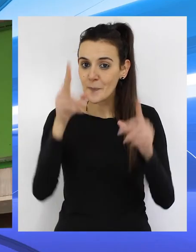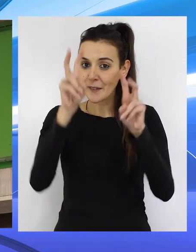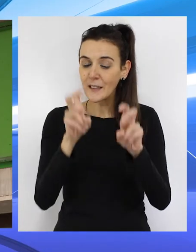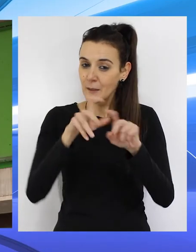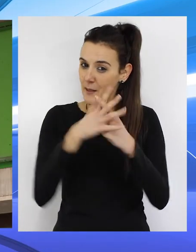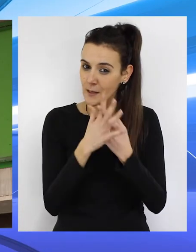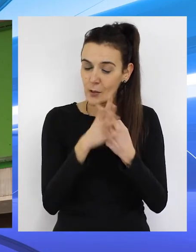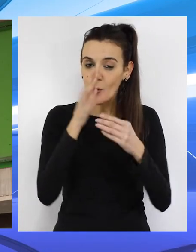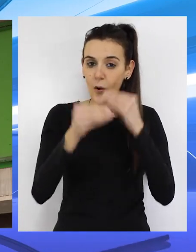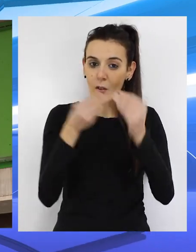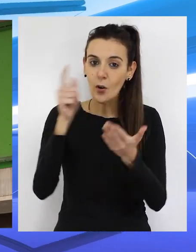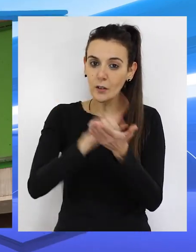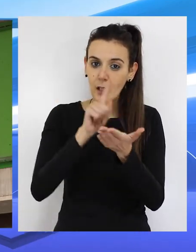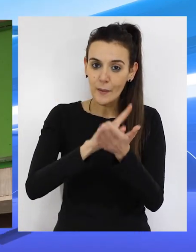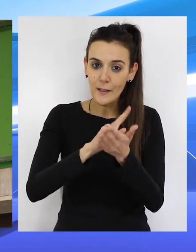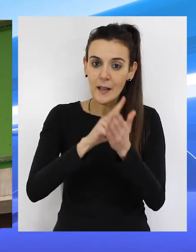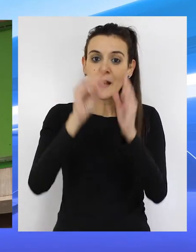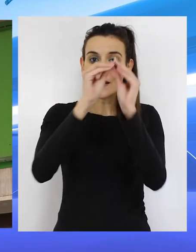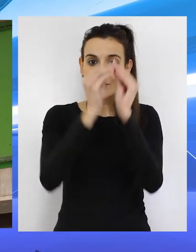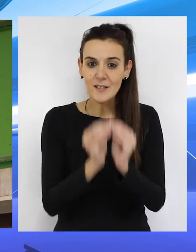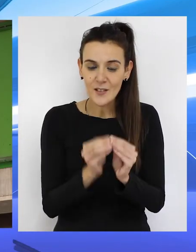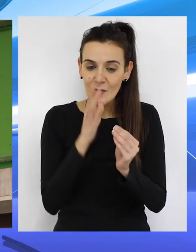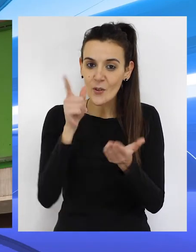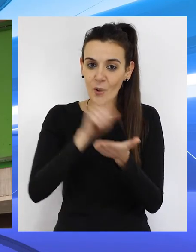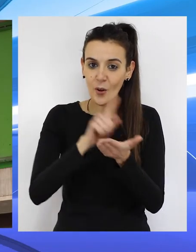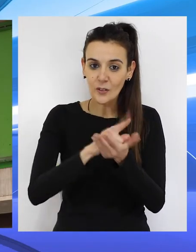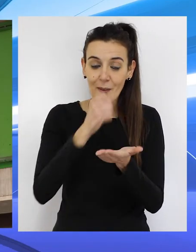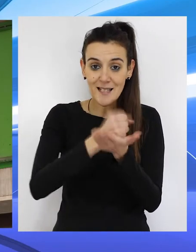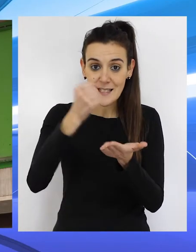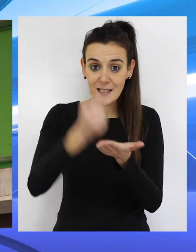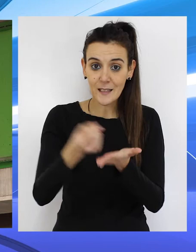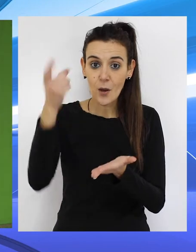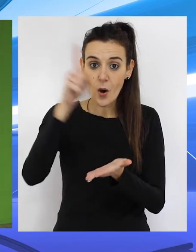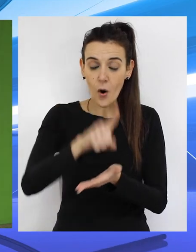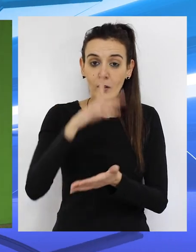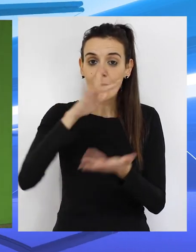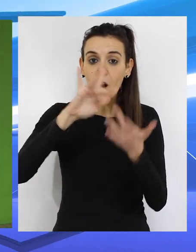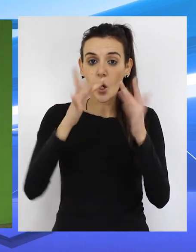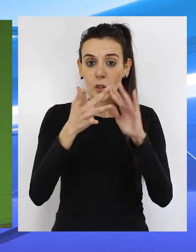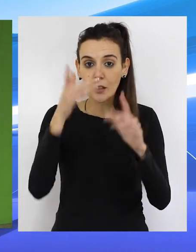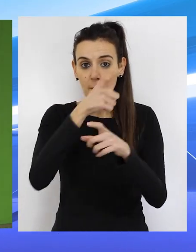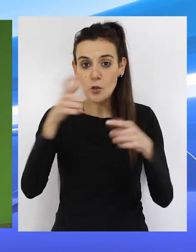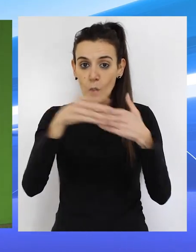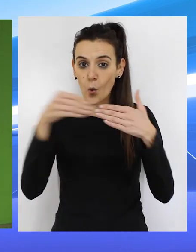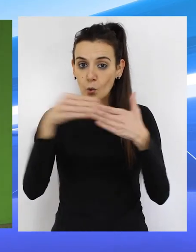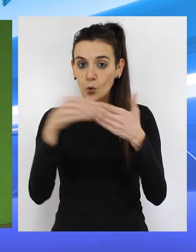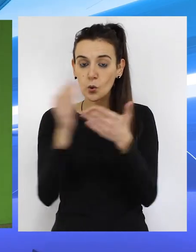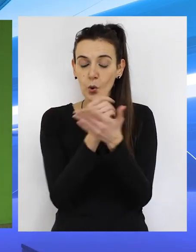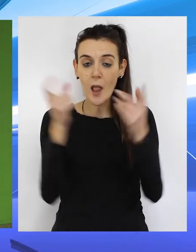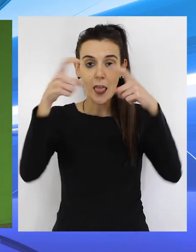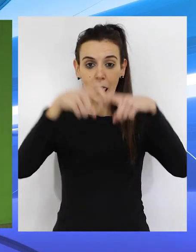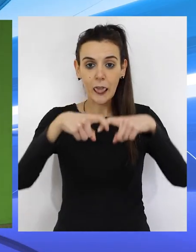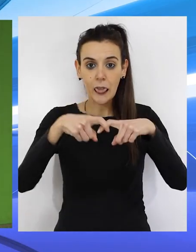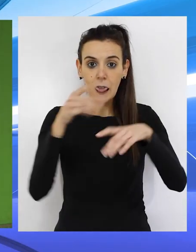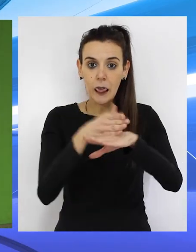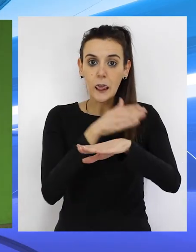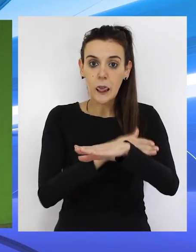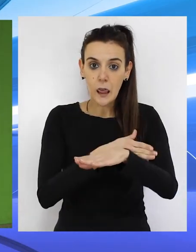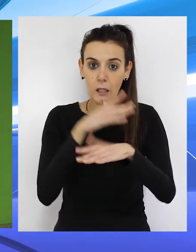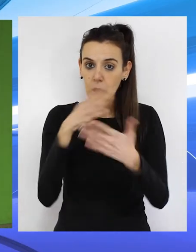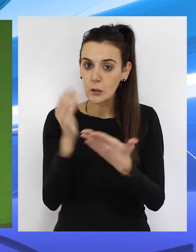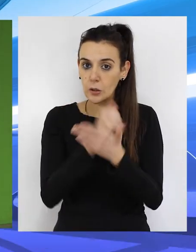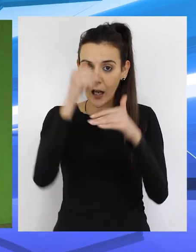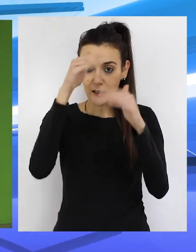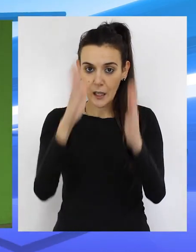cuanto se restablezca el servicio, el propio SEPE también restituirá el contacto con los usuarios que habían solicitado la cita previa